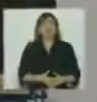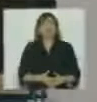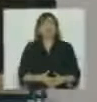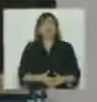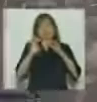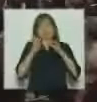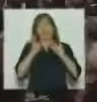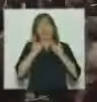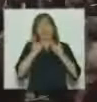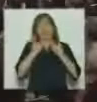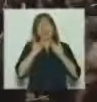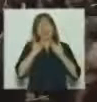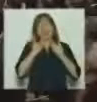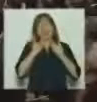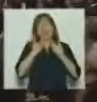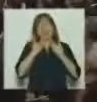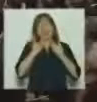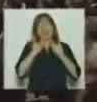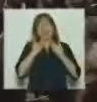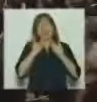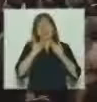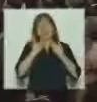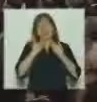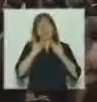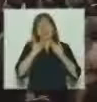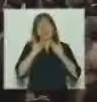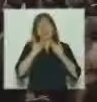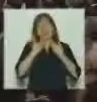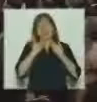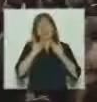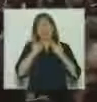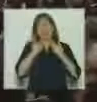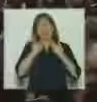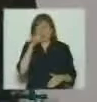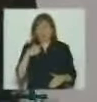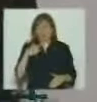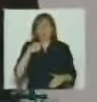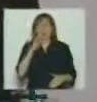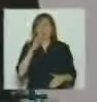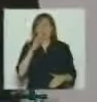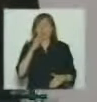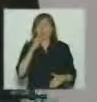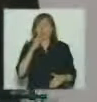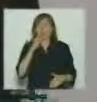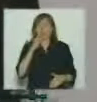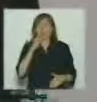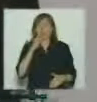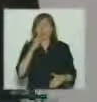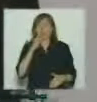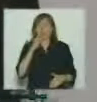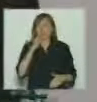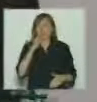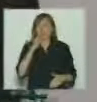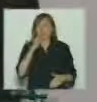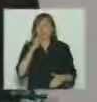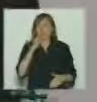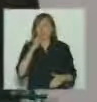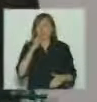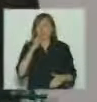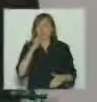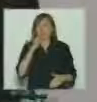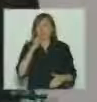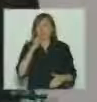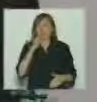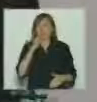y Córdoba. Ninguna de las otras universidades tenía televisión abierta y hoy a último momento solucionamos el